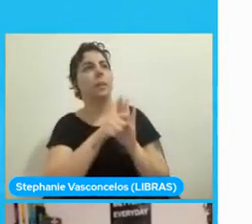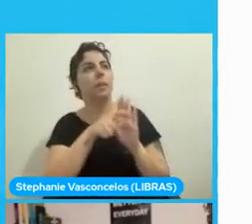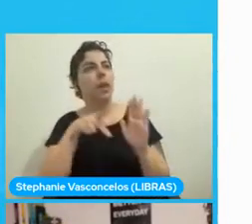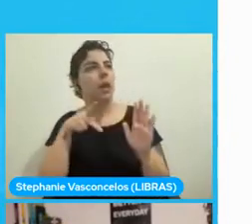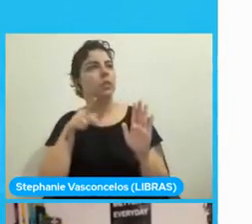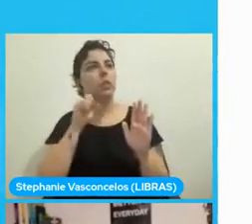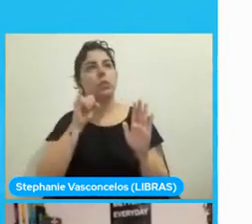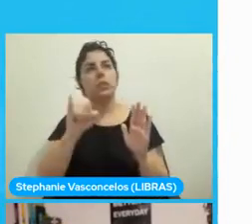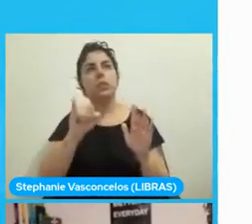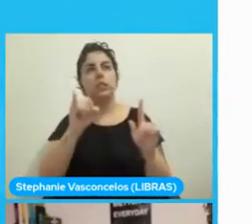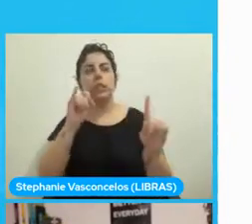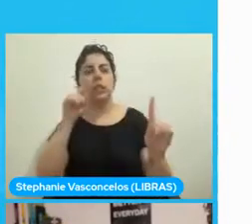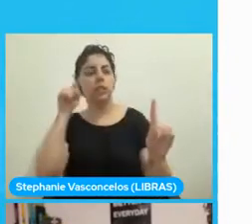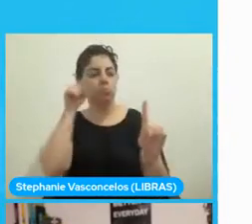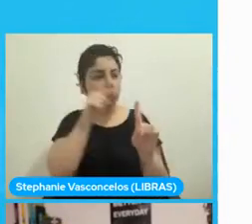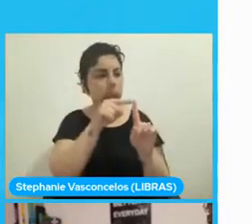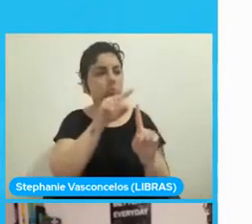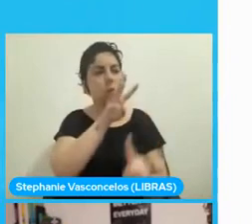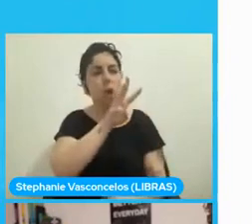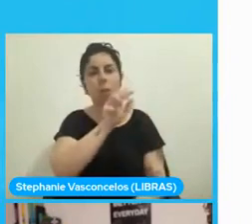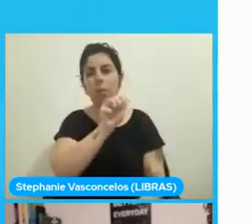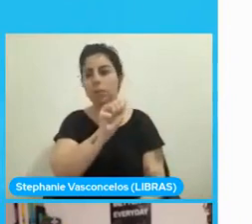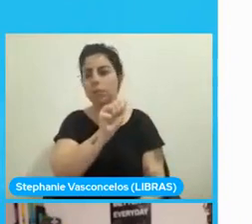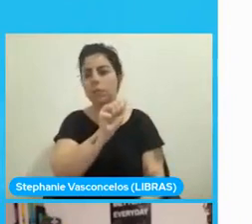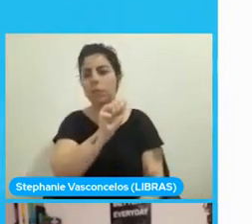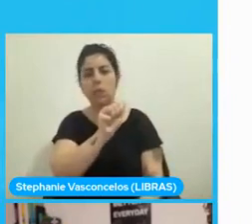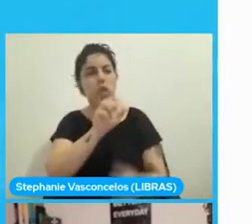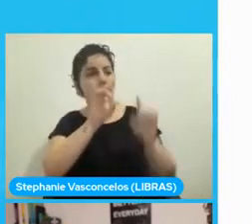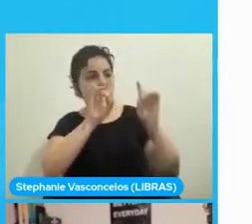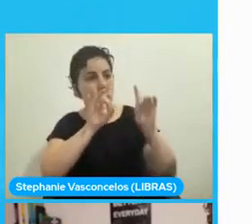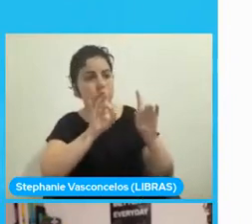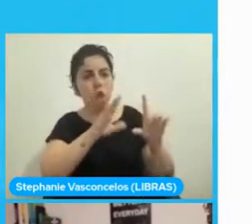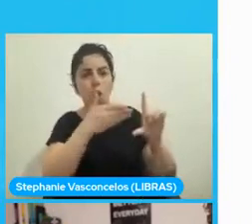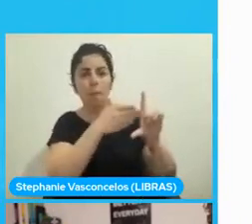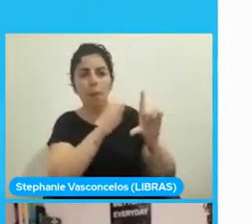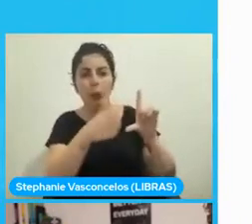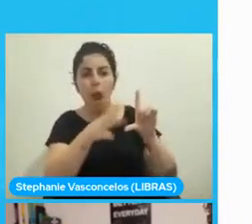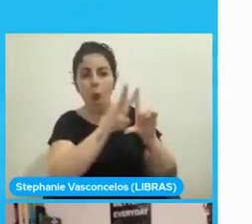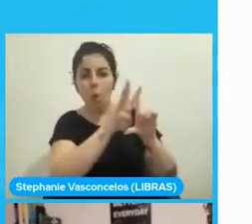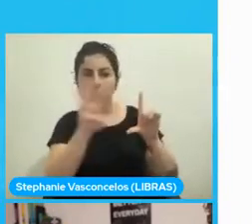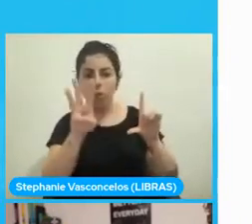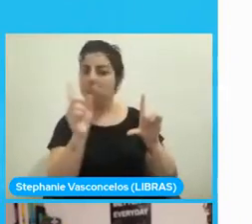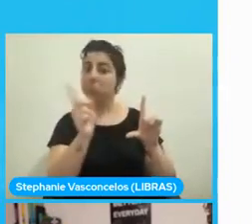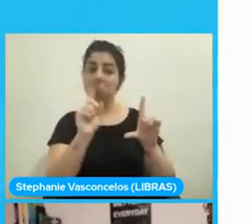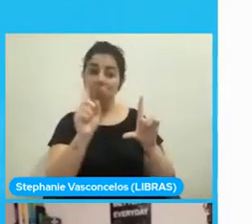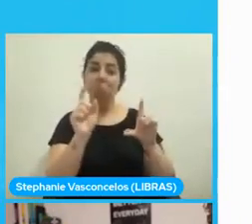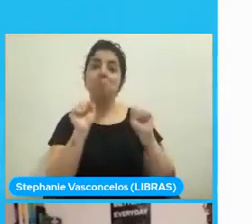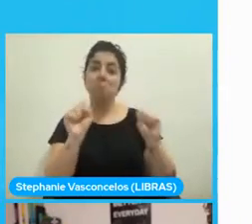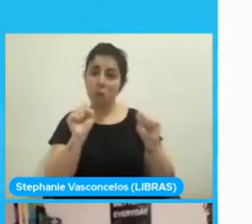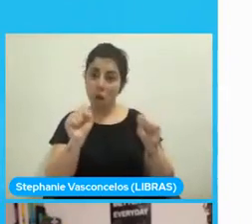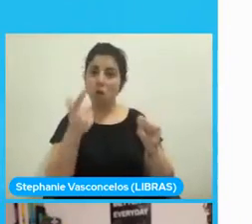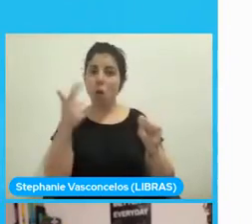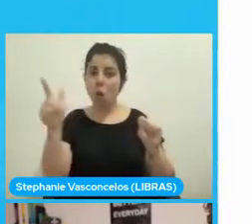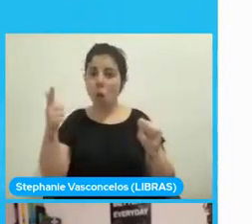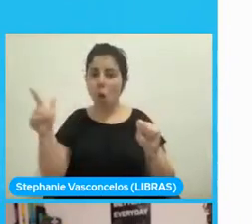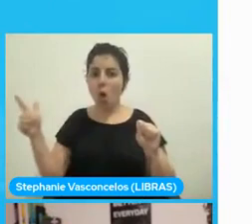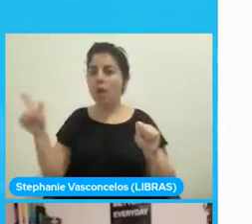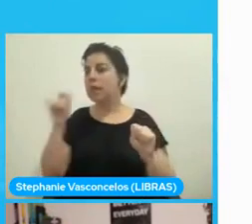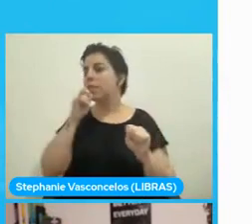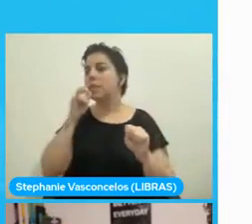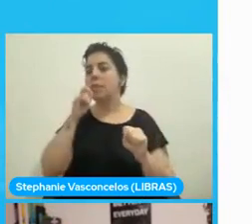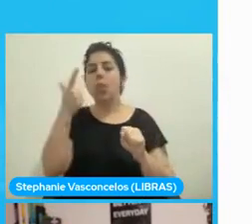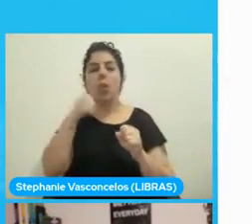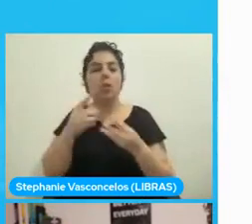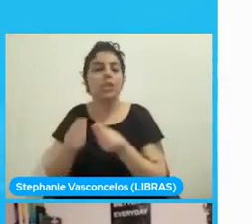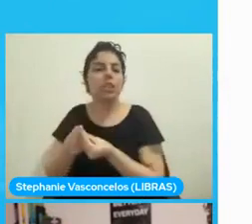hacemos targeting a WebAssembly, no solamente van a estar corriendo en el browser, sino que vamos a tener otros medios de distribución